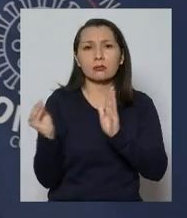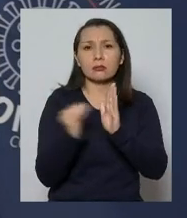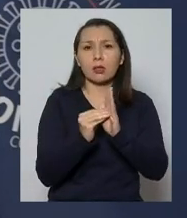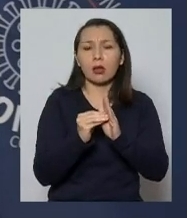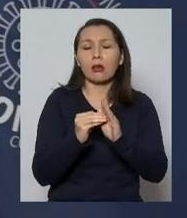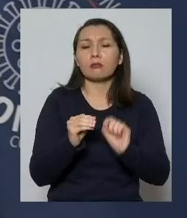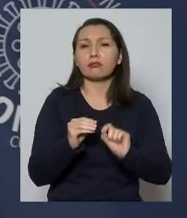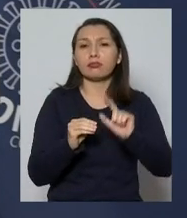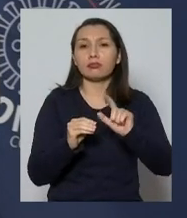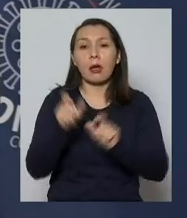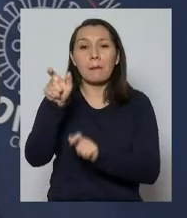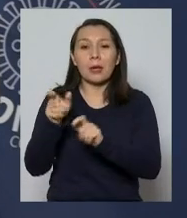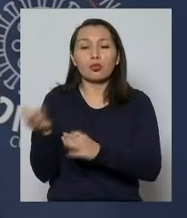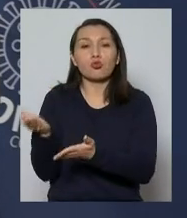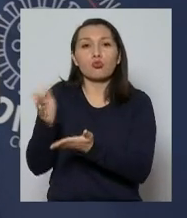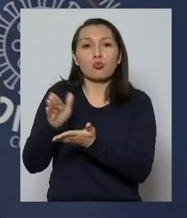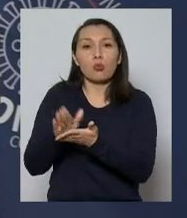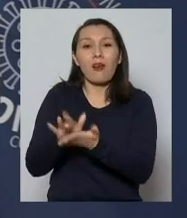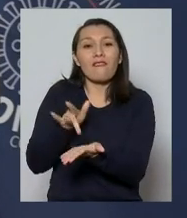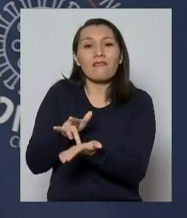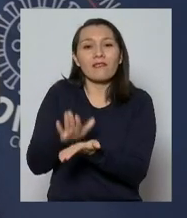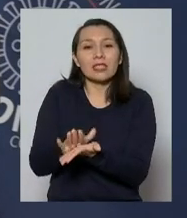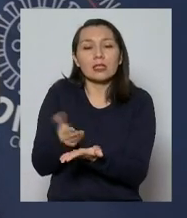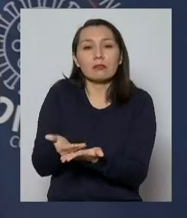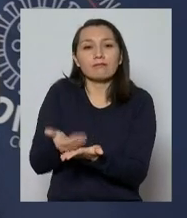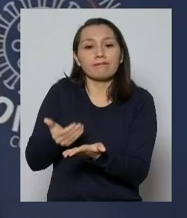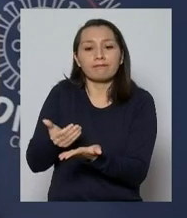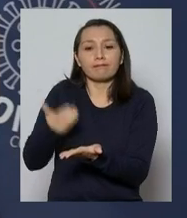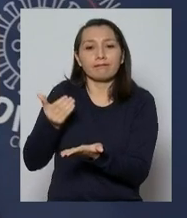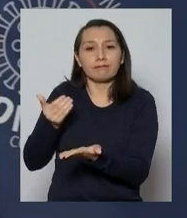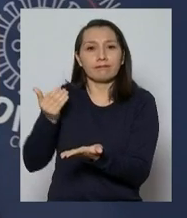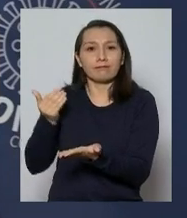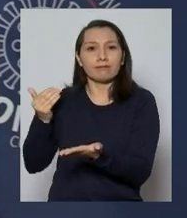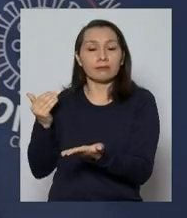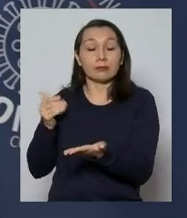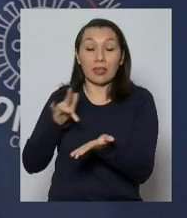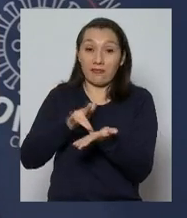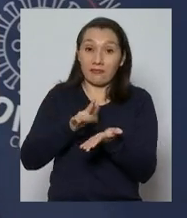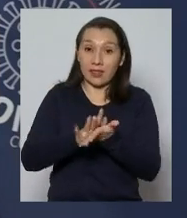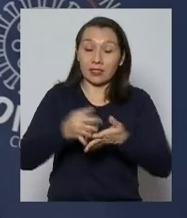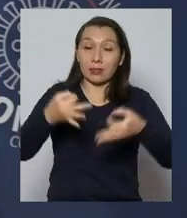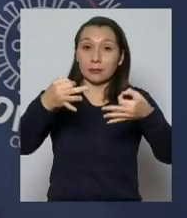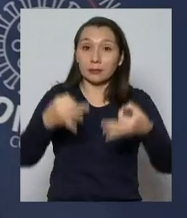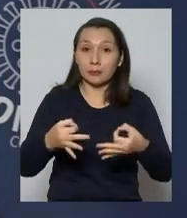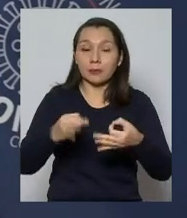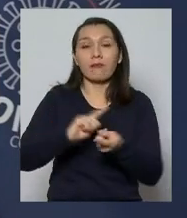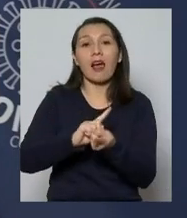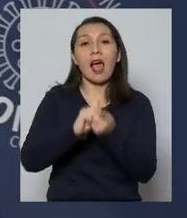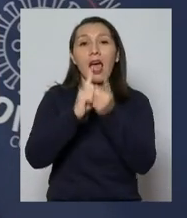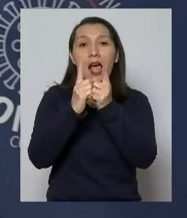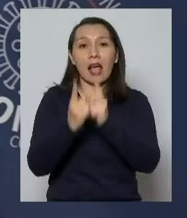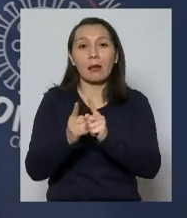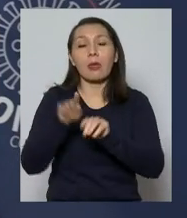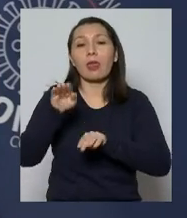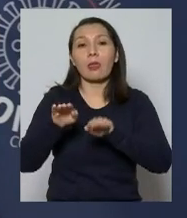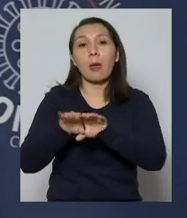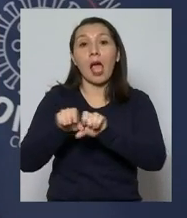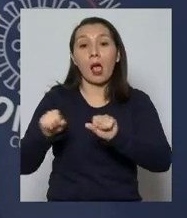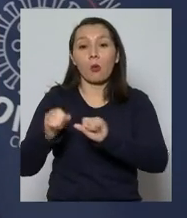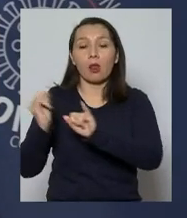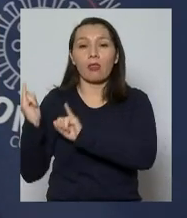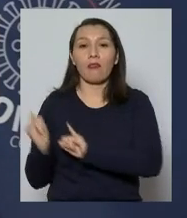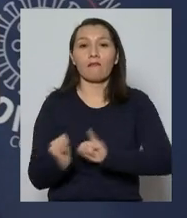corresponden a personas que han fallecido en fechas anteriores. Por lo tanto, la fecha va a cambiar de acuerdo a lo que